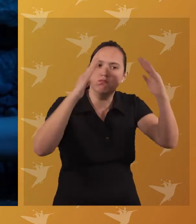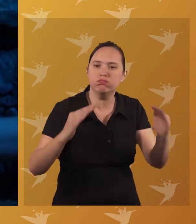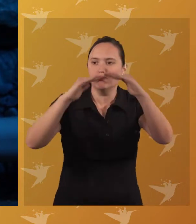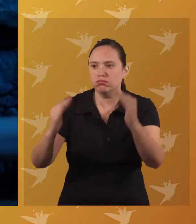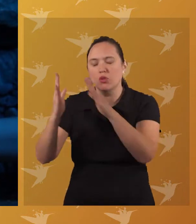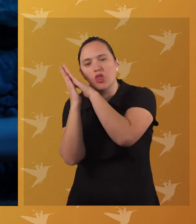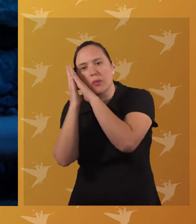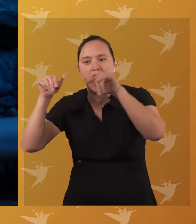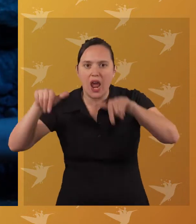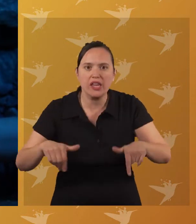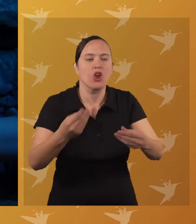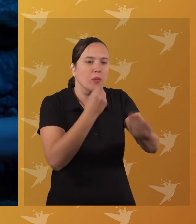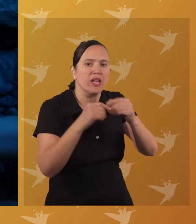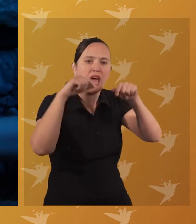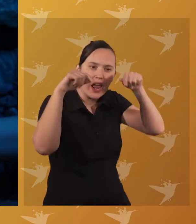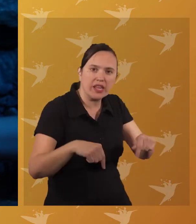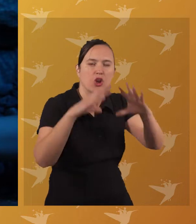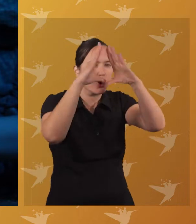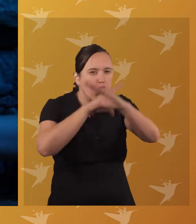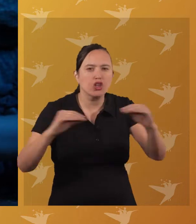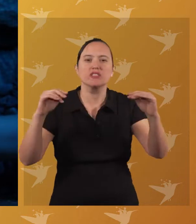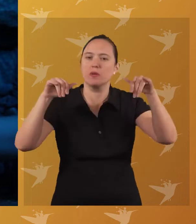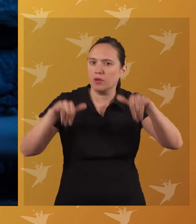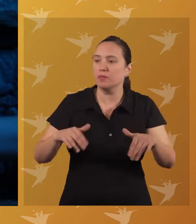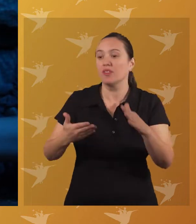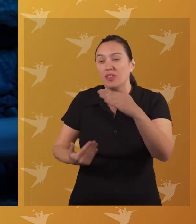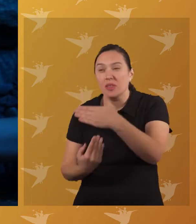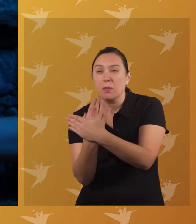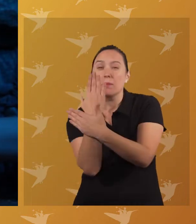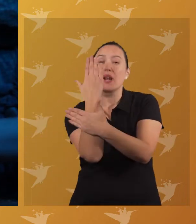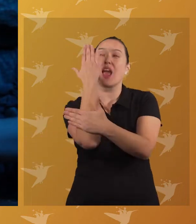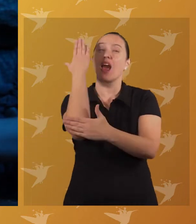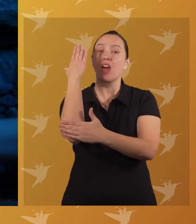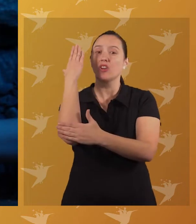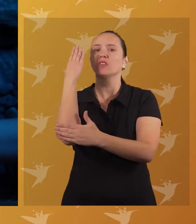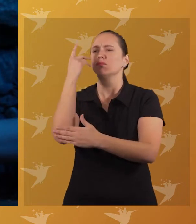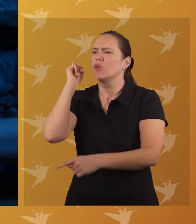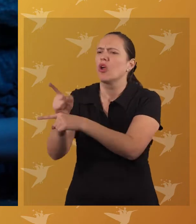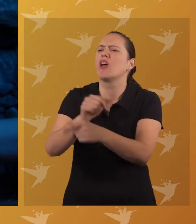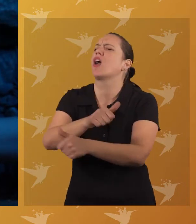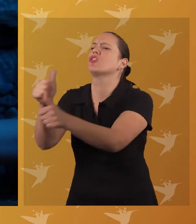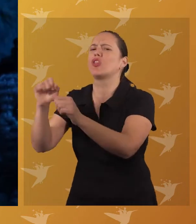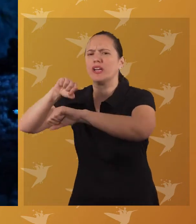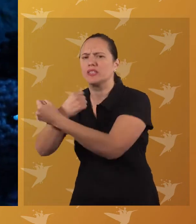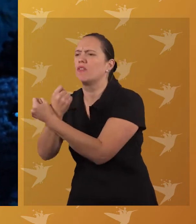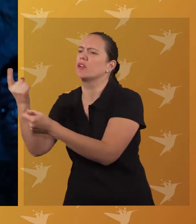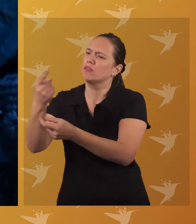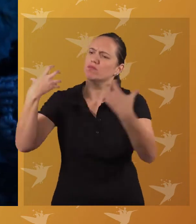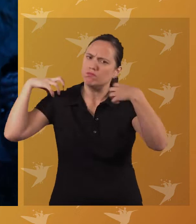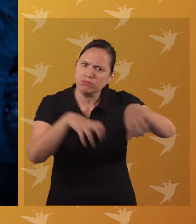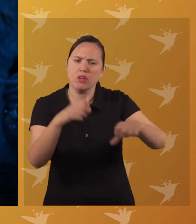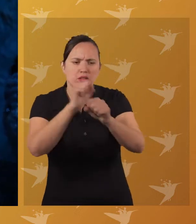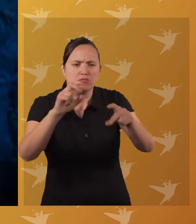Arme el campamento Pasaremos la noche en este lugar Mañana saldremos temprano Ordénele a los esclavos que descarguen